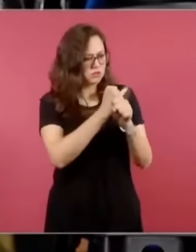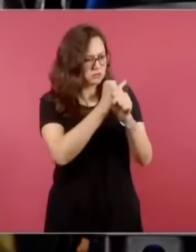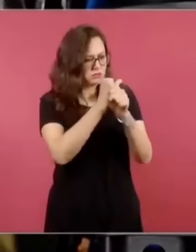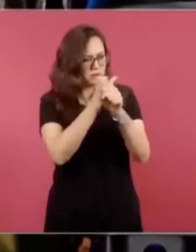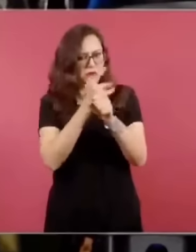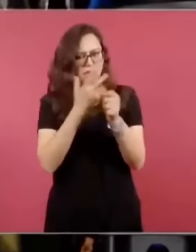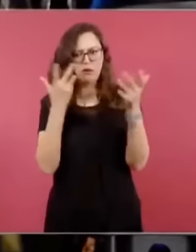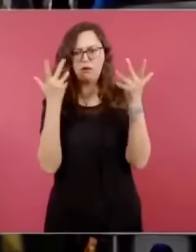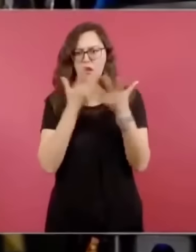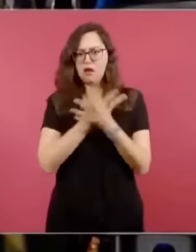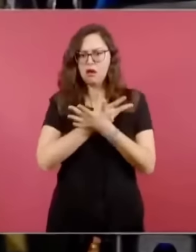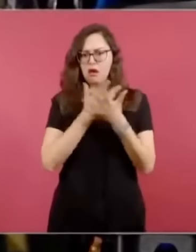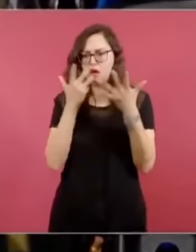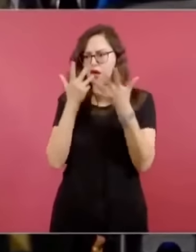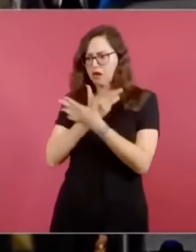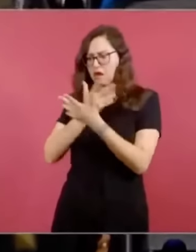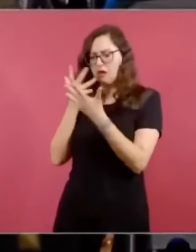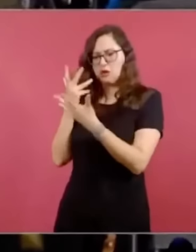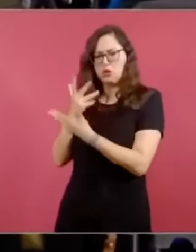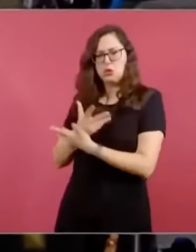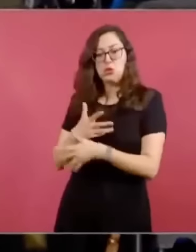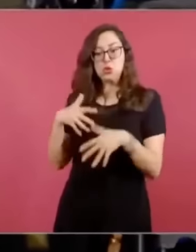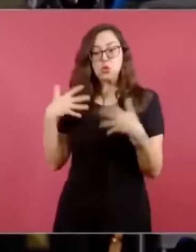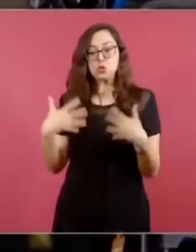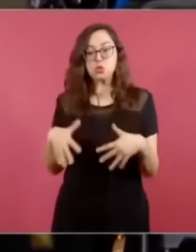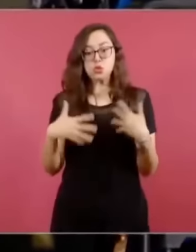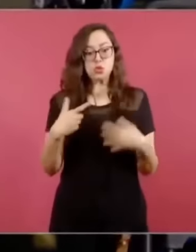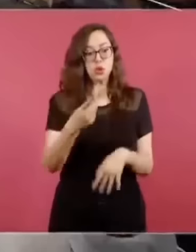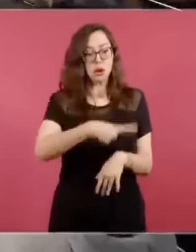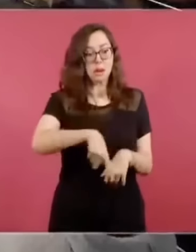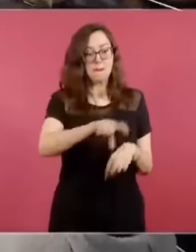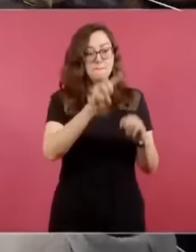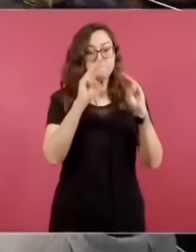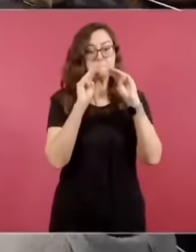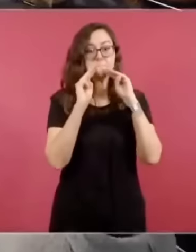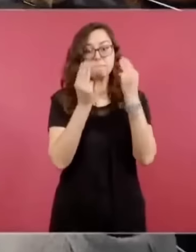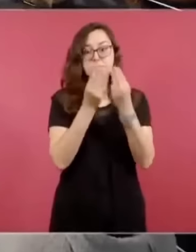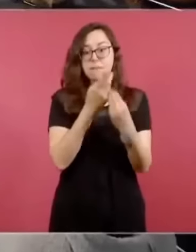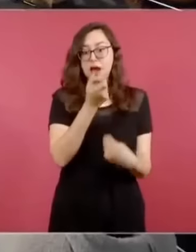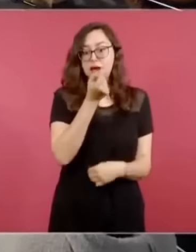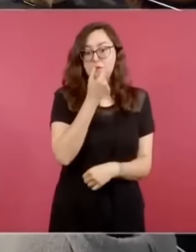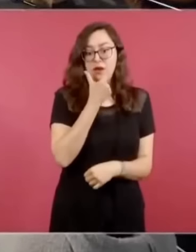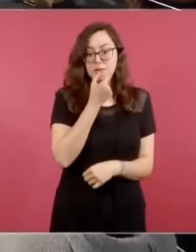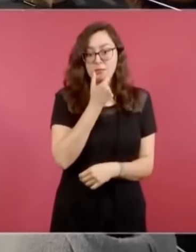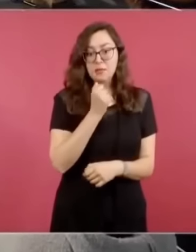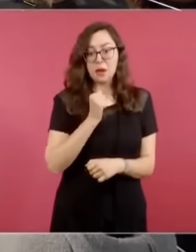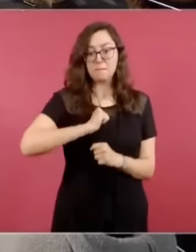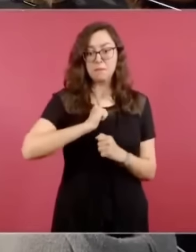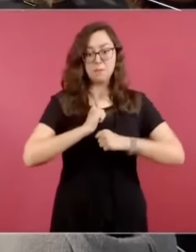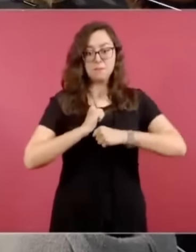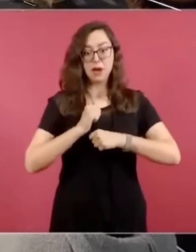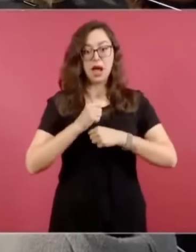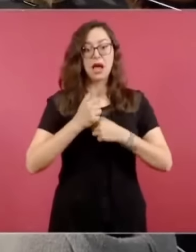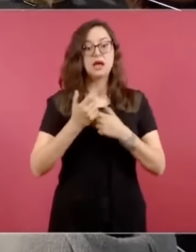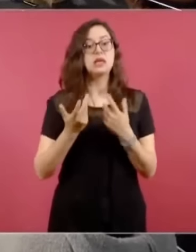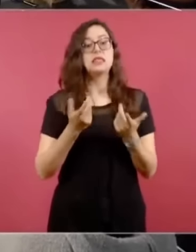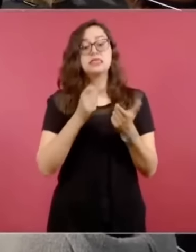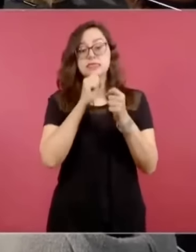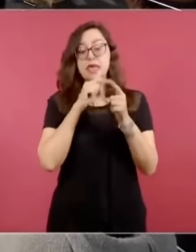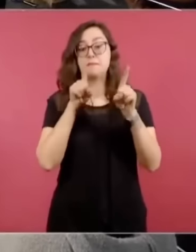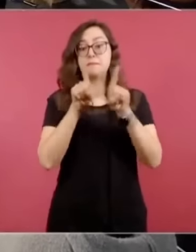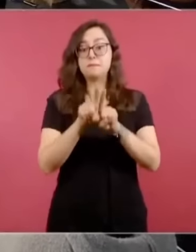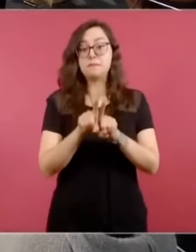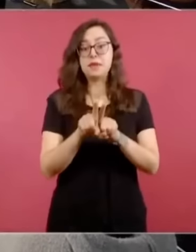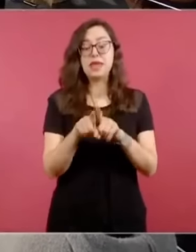temas de presunto tráfico de influencias y también de presuntos sobreprecios que han causado